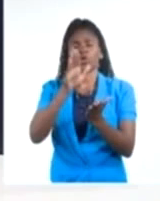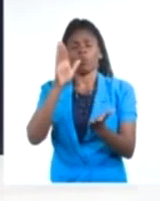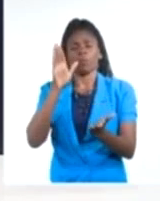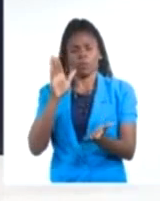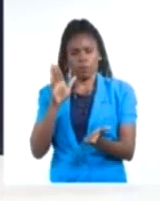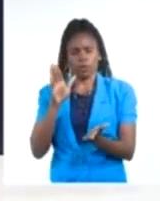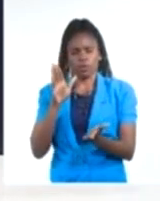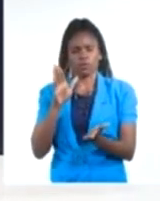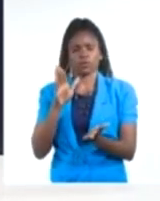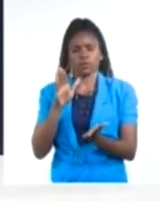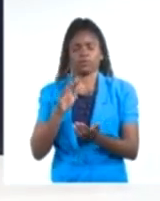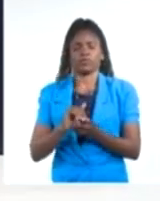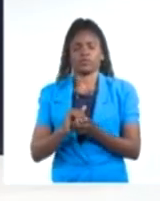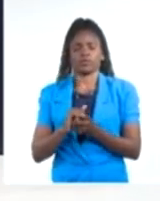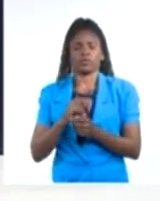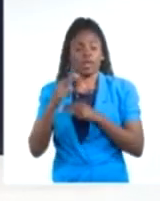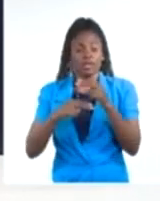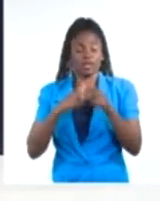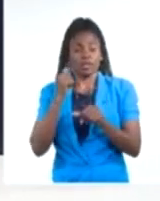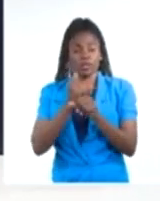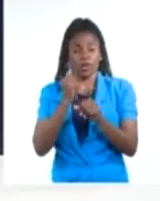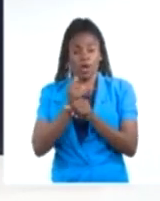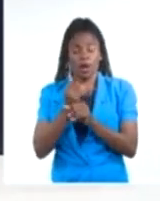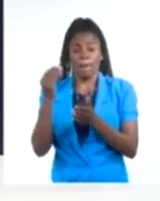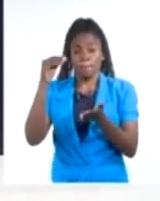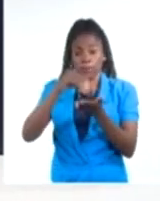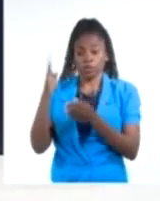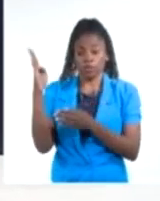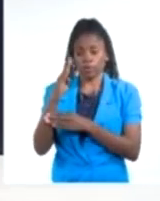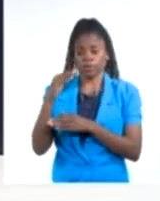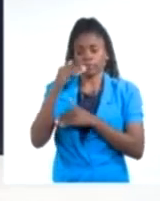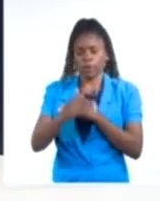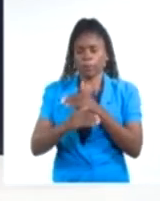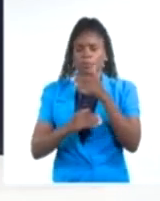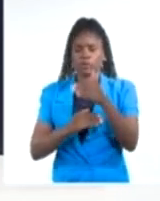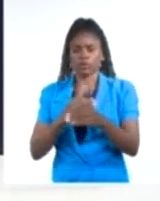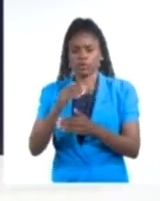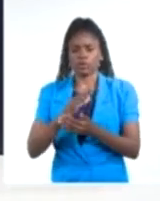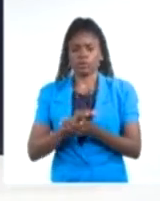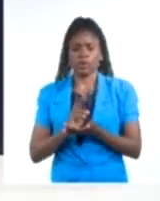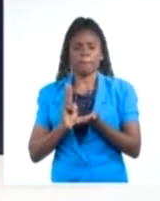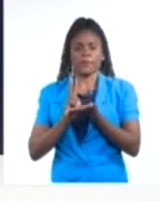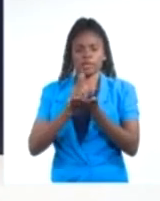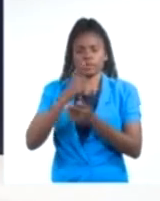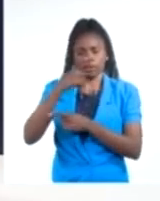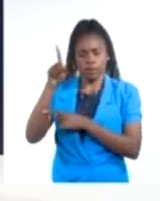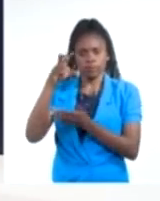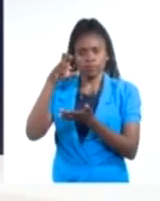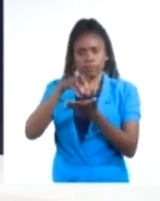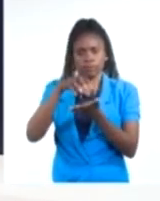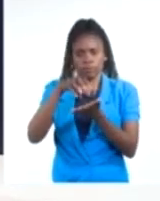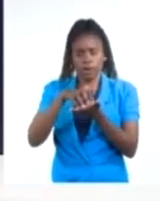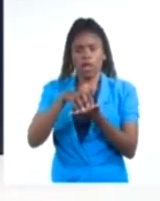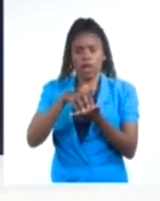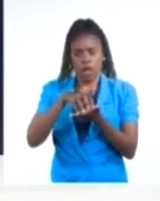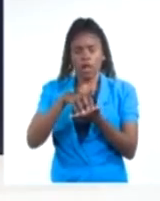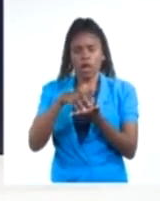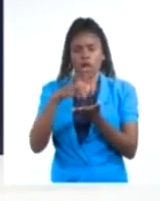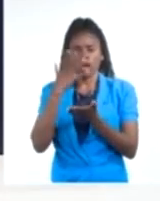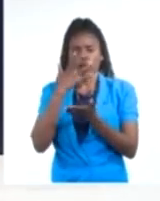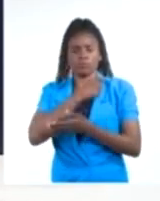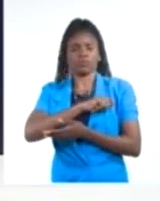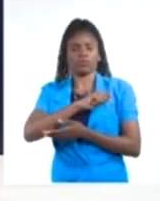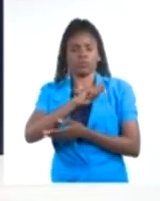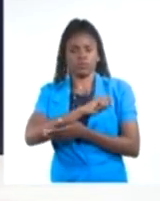regional y el protagonismo que tendrá Brasil en ese proceso. Una visita a Buenos Aires que, como sabemos, coincidió con la cumbre de la